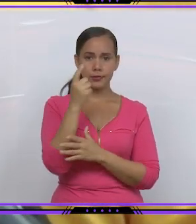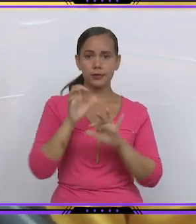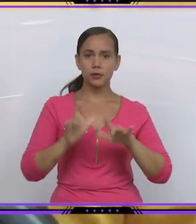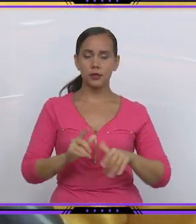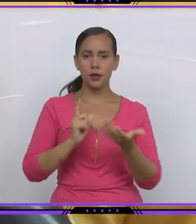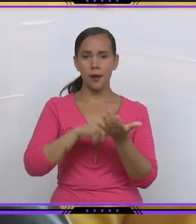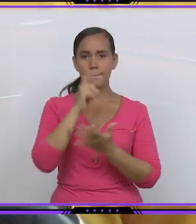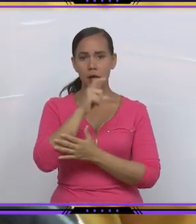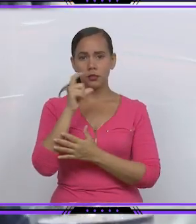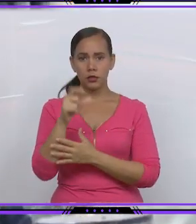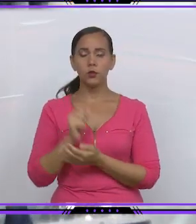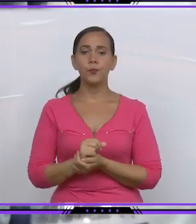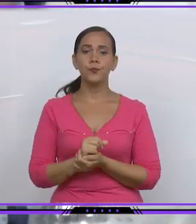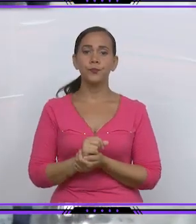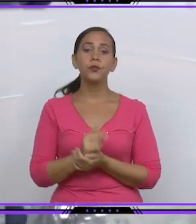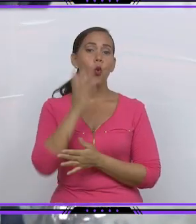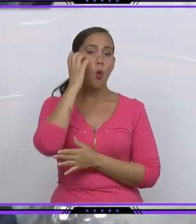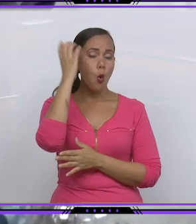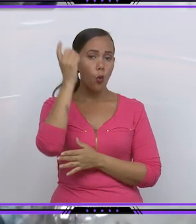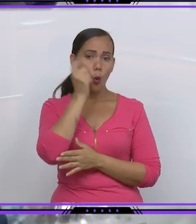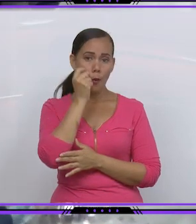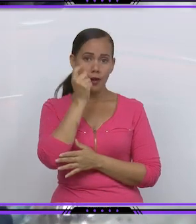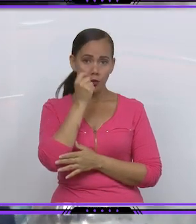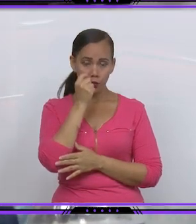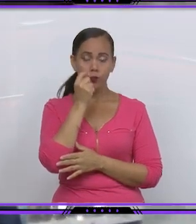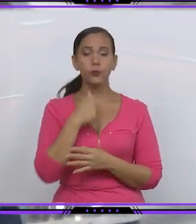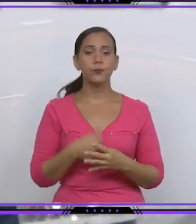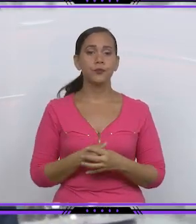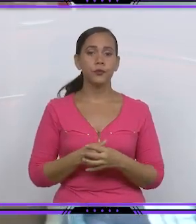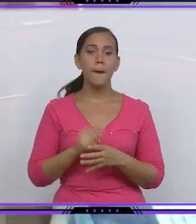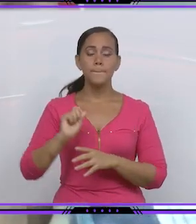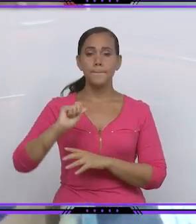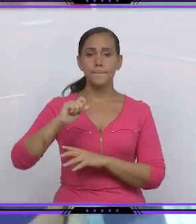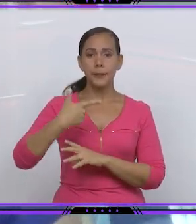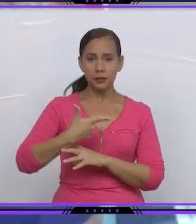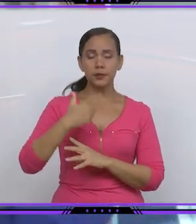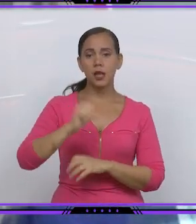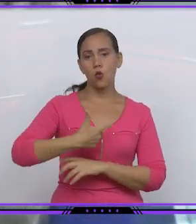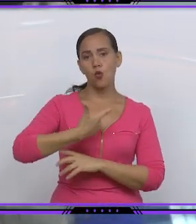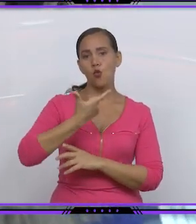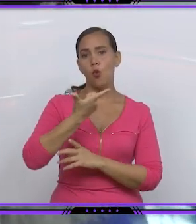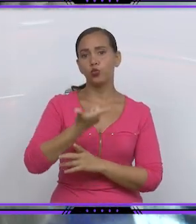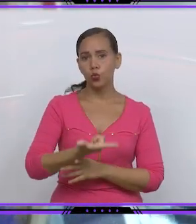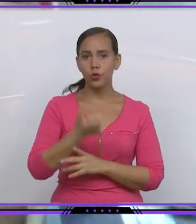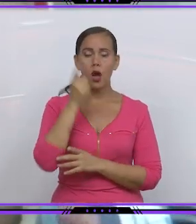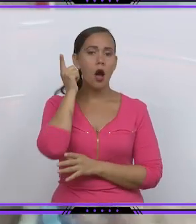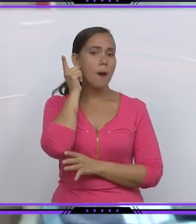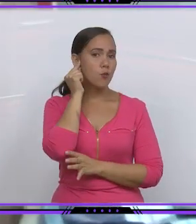territorio Suseli Morfa, el gobernador Mario Sabine Lorenzo y la viceministra de Cultura